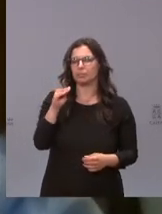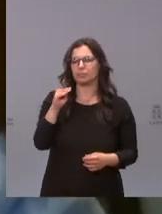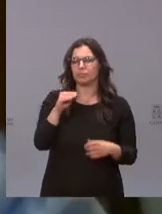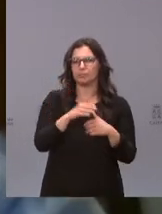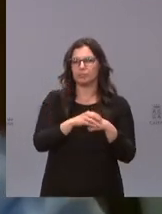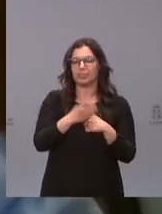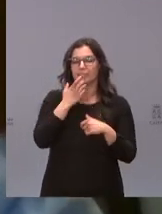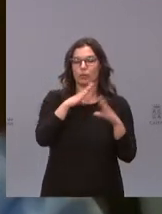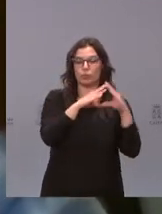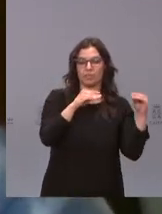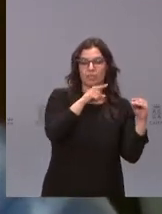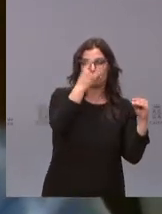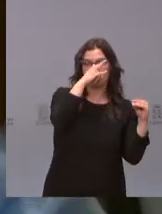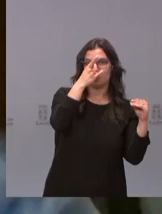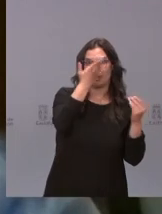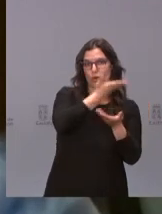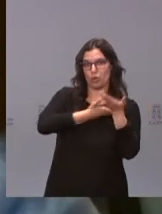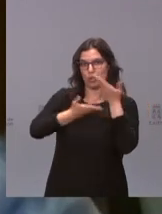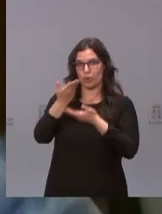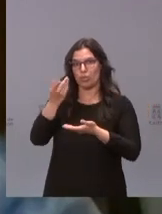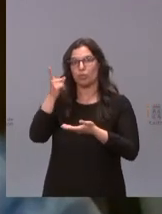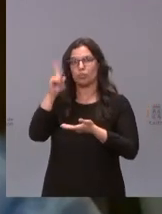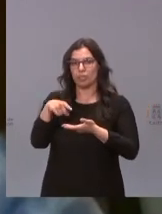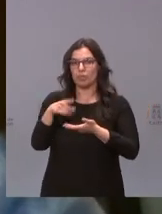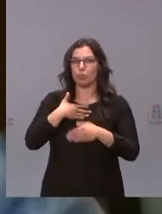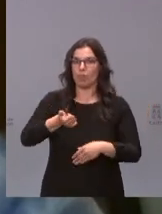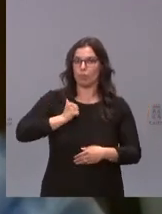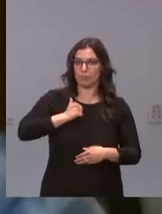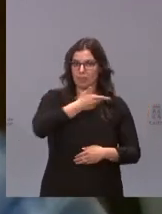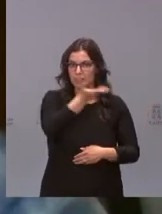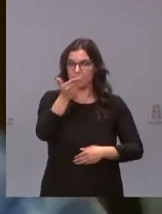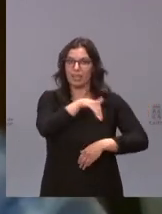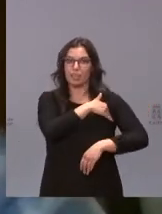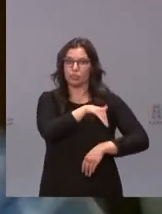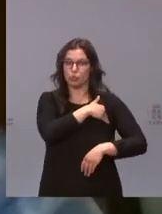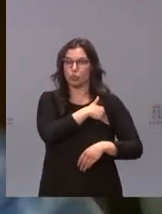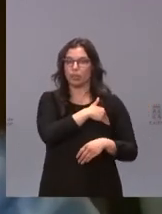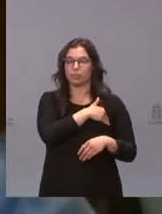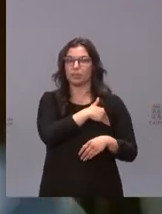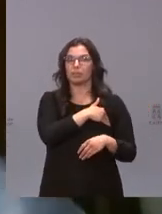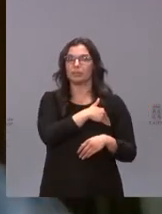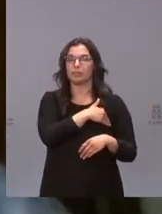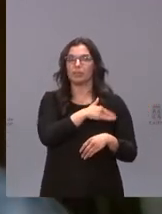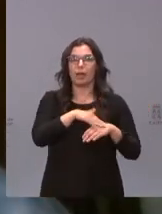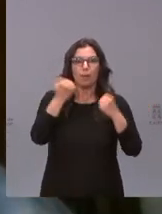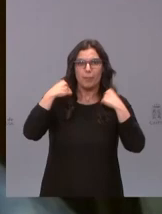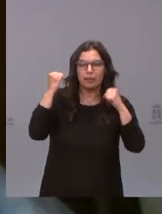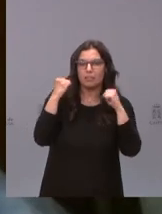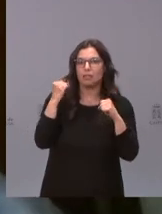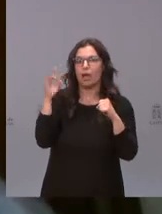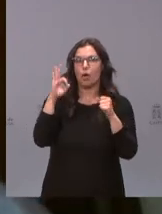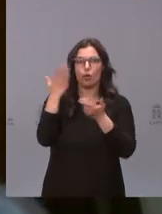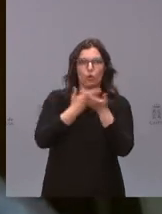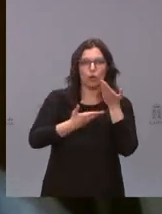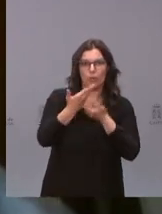de la USAL también puede redundar en beneficio de los estudiantes ya sea de de grado o de posgrado en el futuro con prácticas o con colaboración